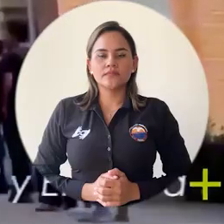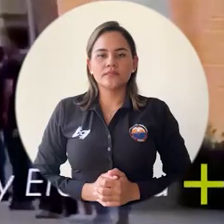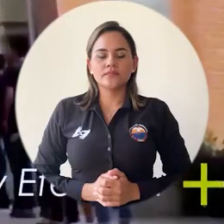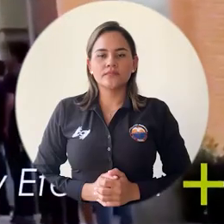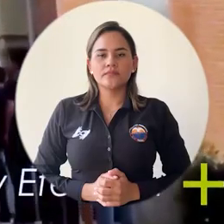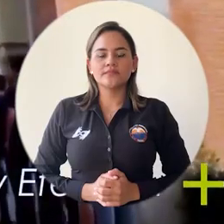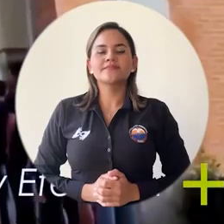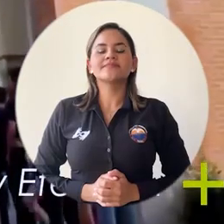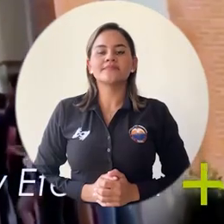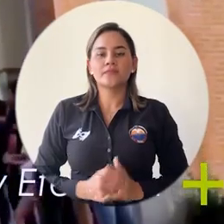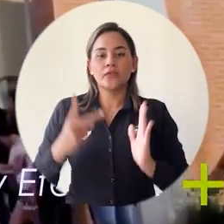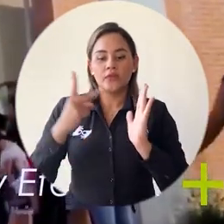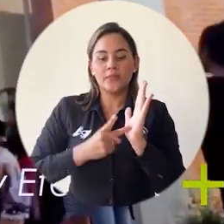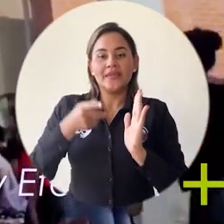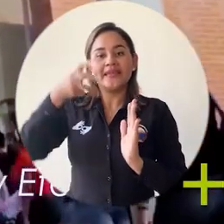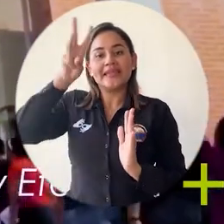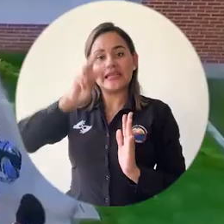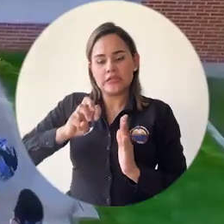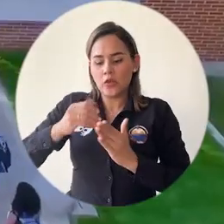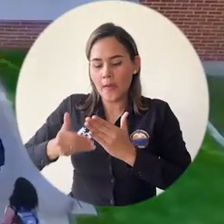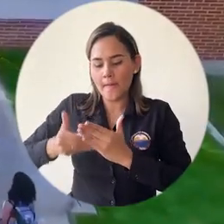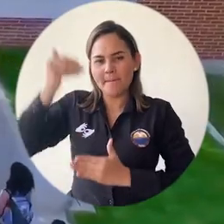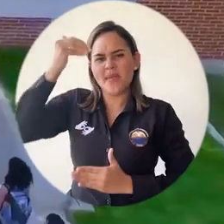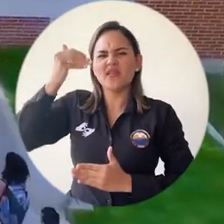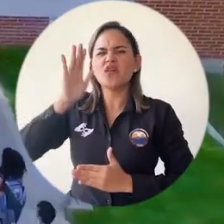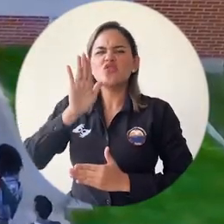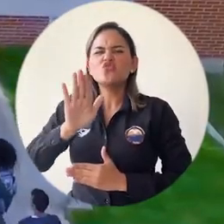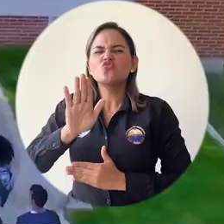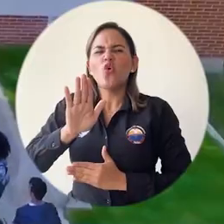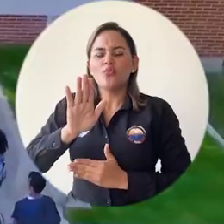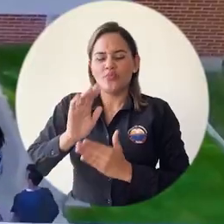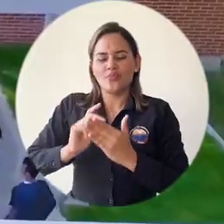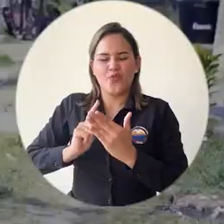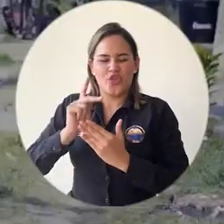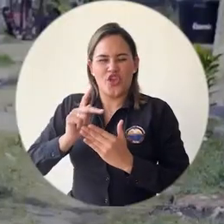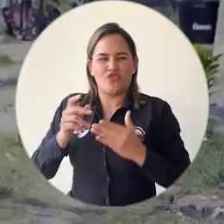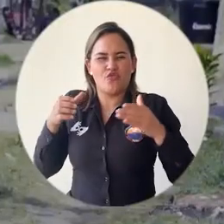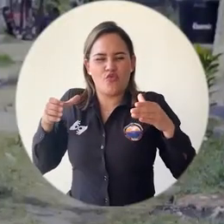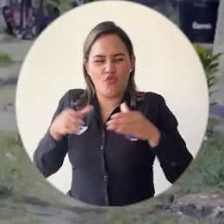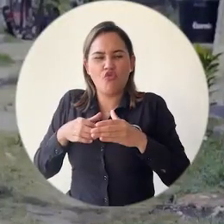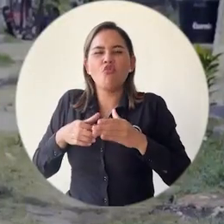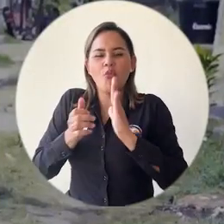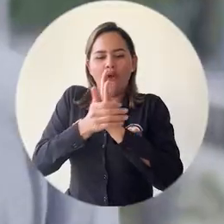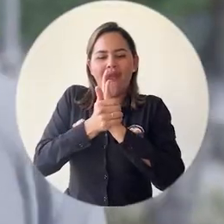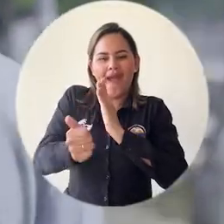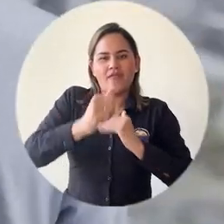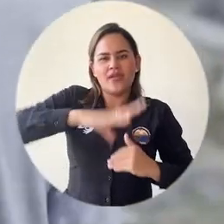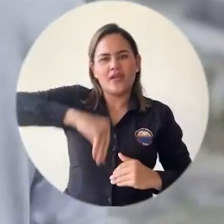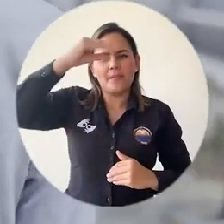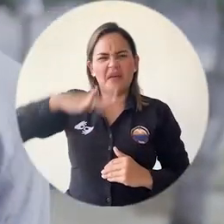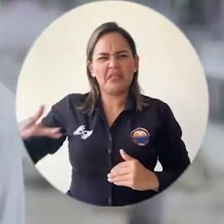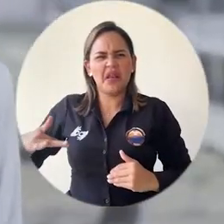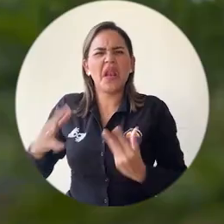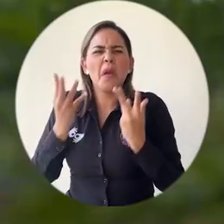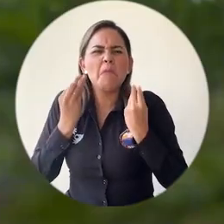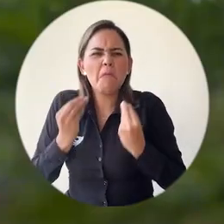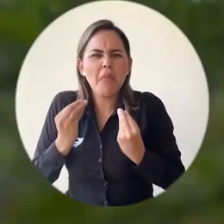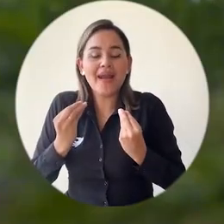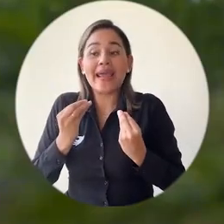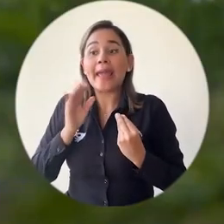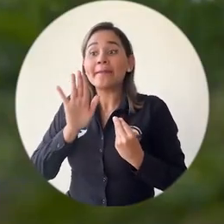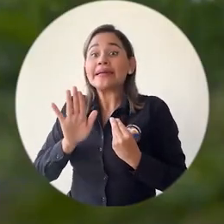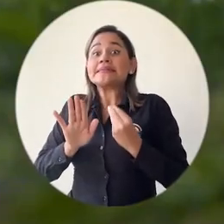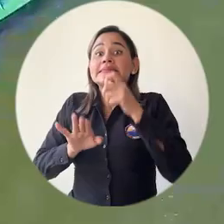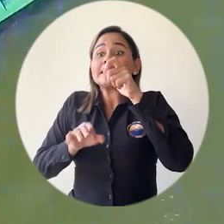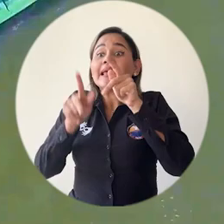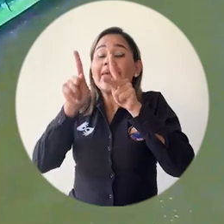En 2018 se inició el programa Talento Magdalena, con la intención de brindar educación superior a los estudiantes